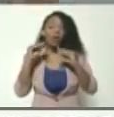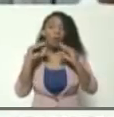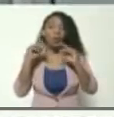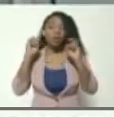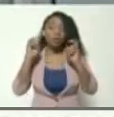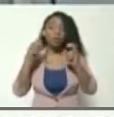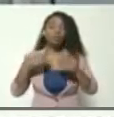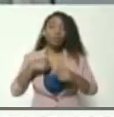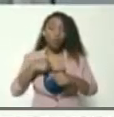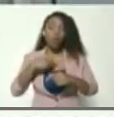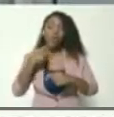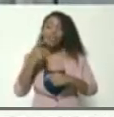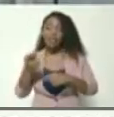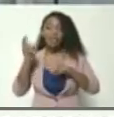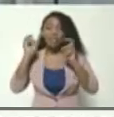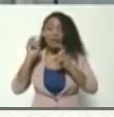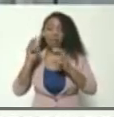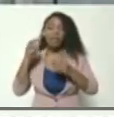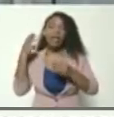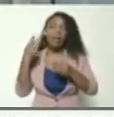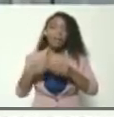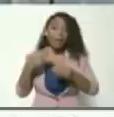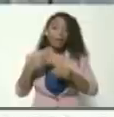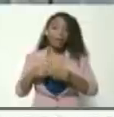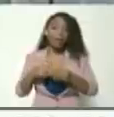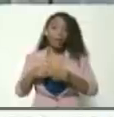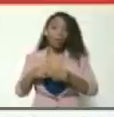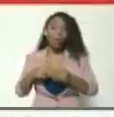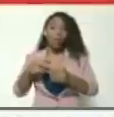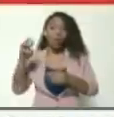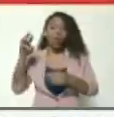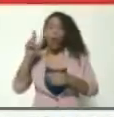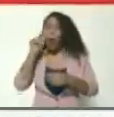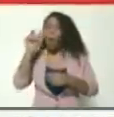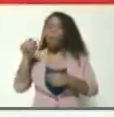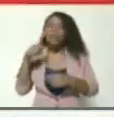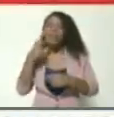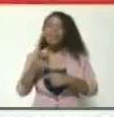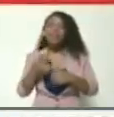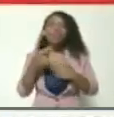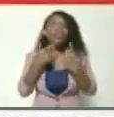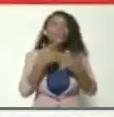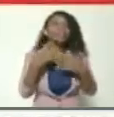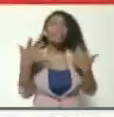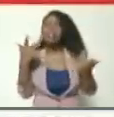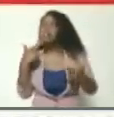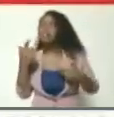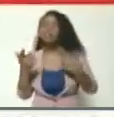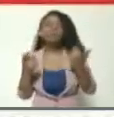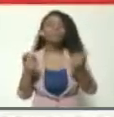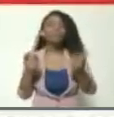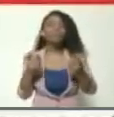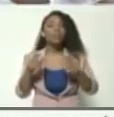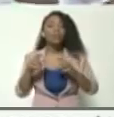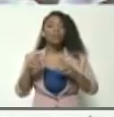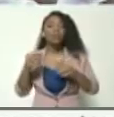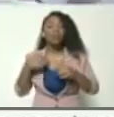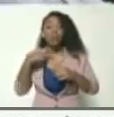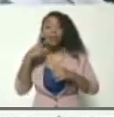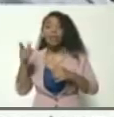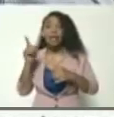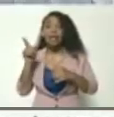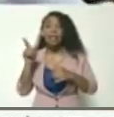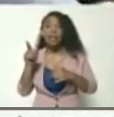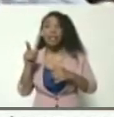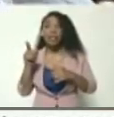sugerí ese tema del Petro, ¿no? Rafael Ríos, ¿qué tiene que decir? Rafael Ríos, especialista. Ya que me ha dicho una oportunidad,